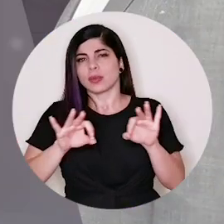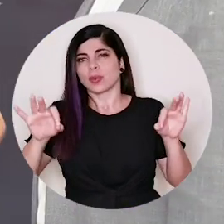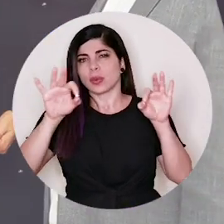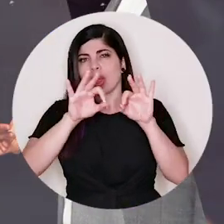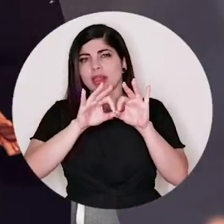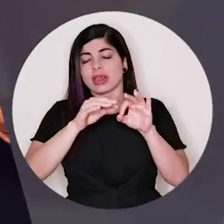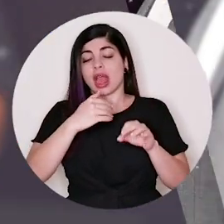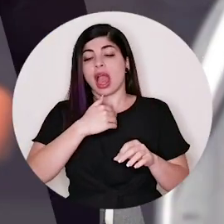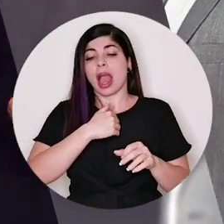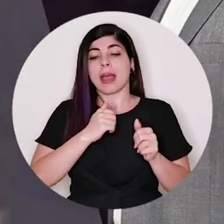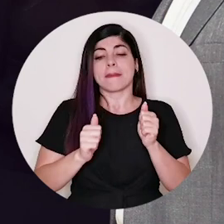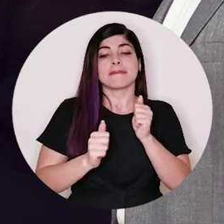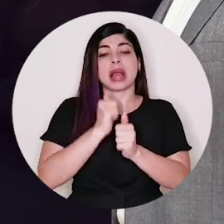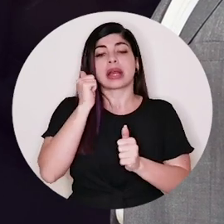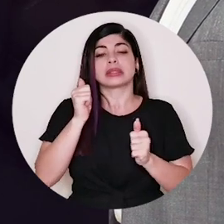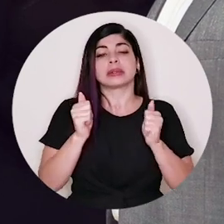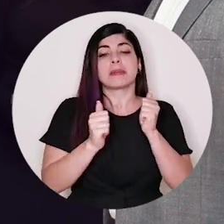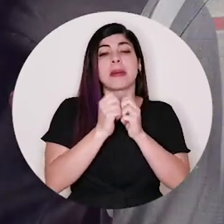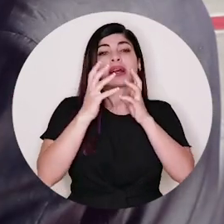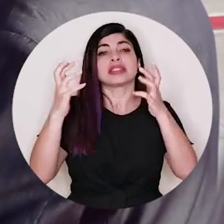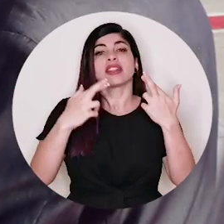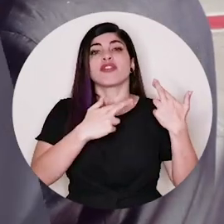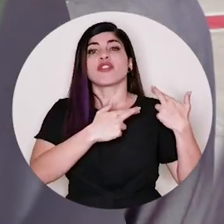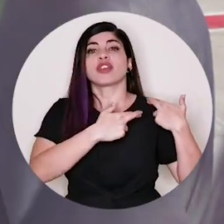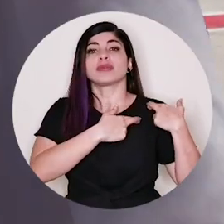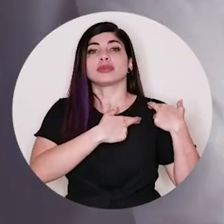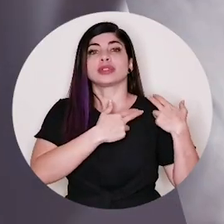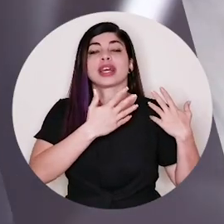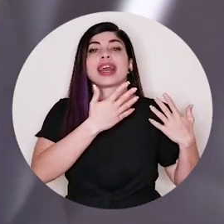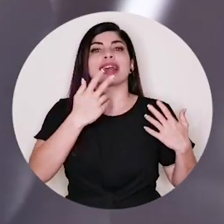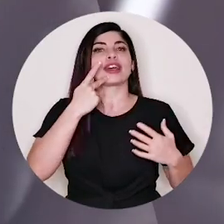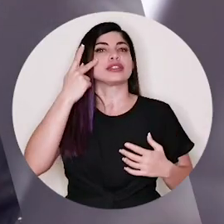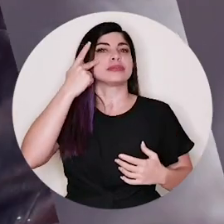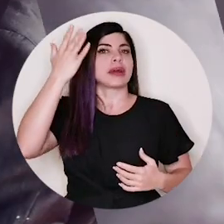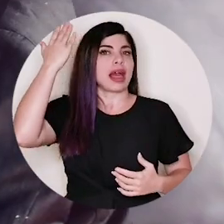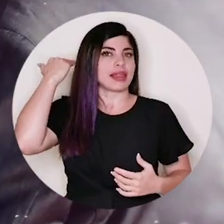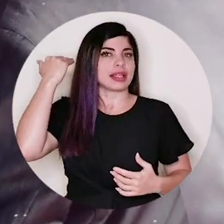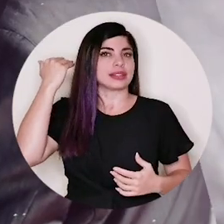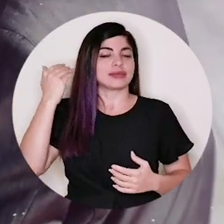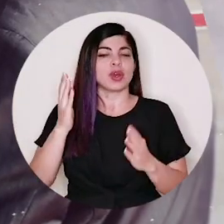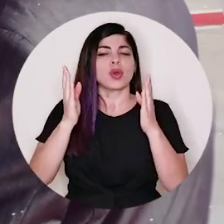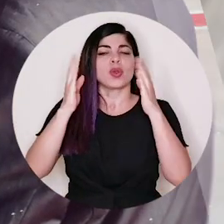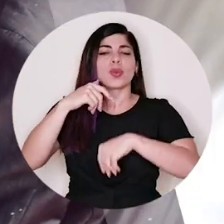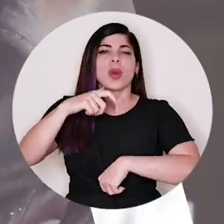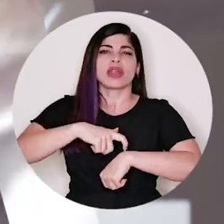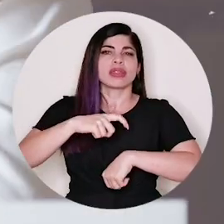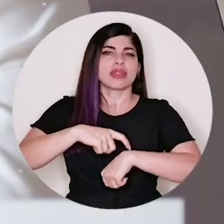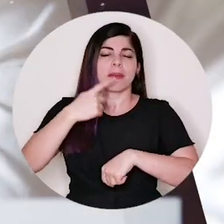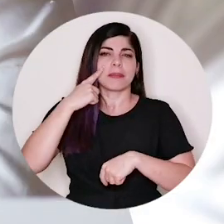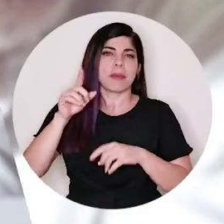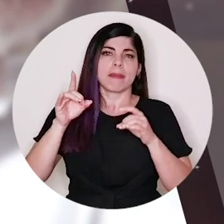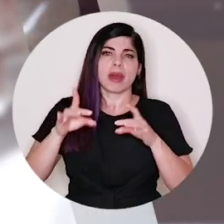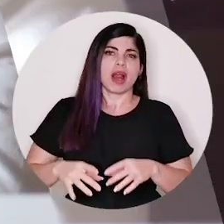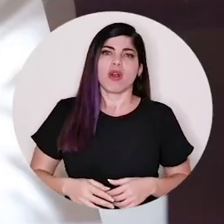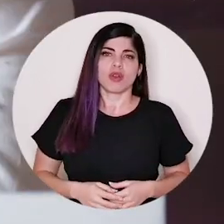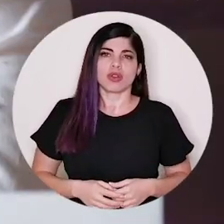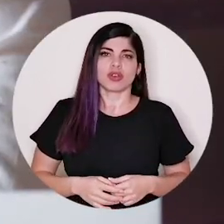Tenemos más y más grandes deberes que nuestros padres. No tenemos tiempo para odiarnos.